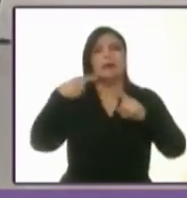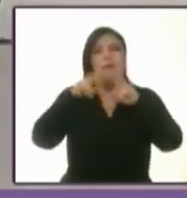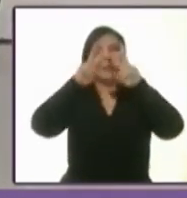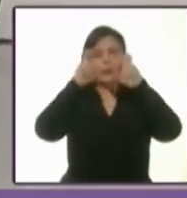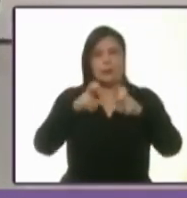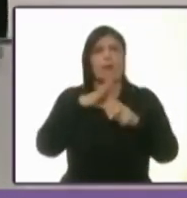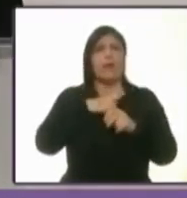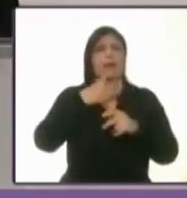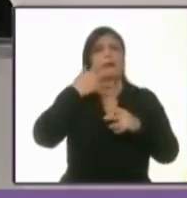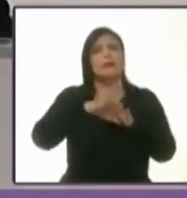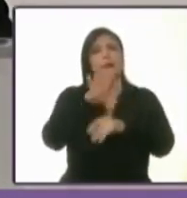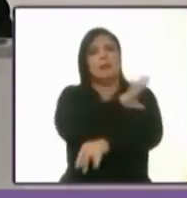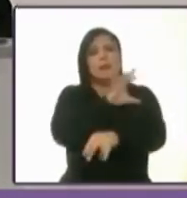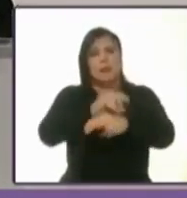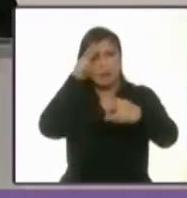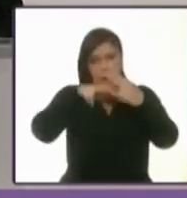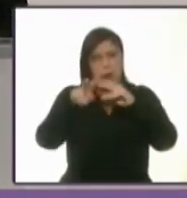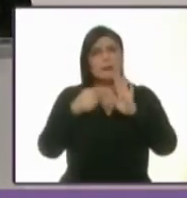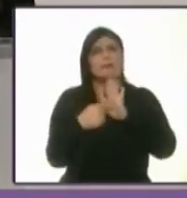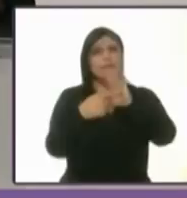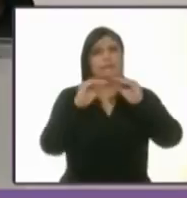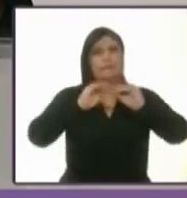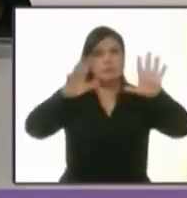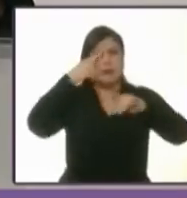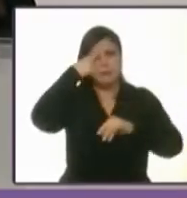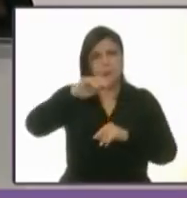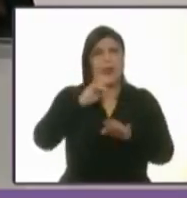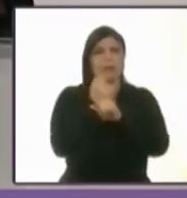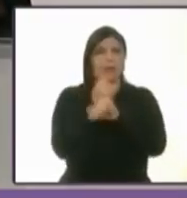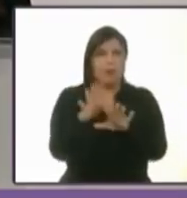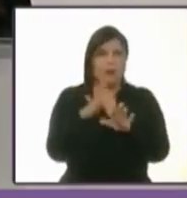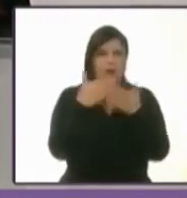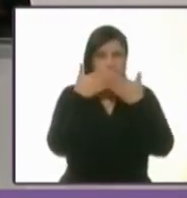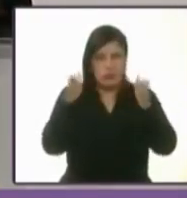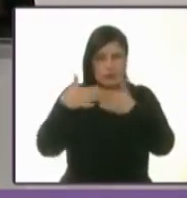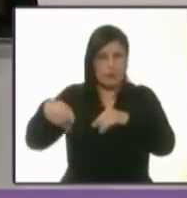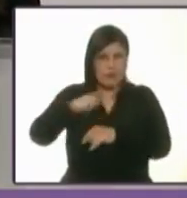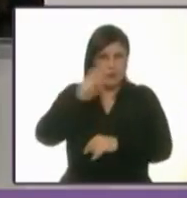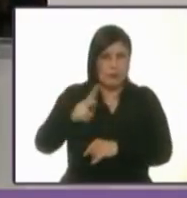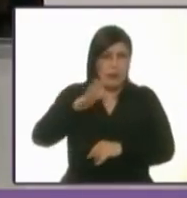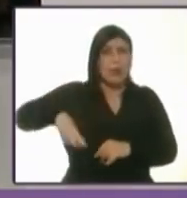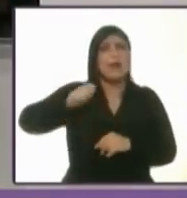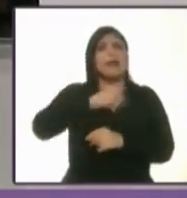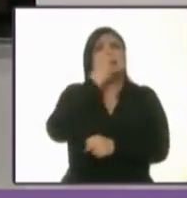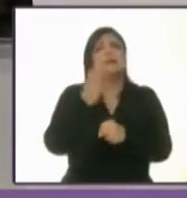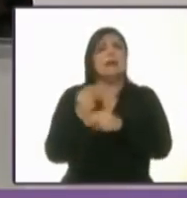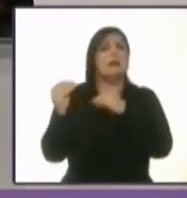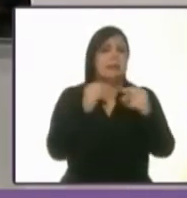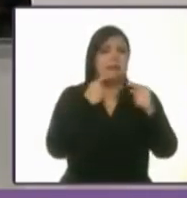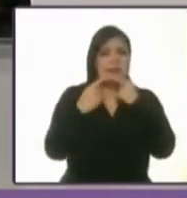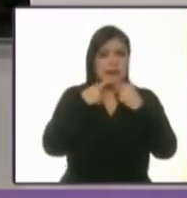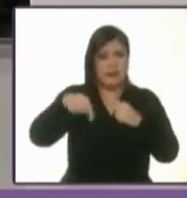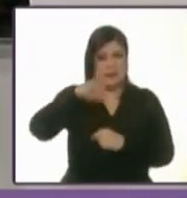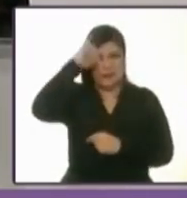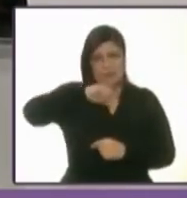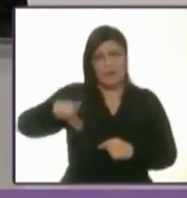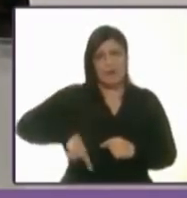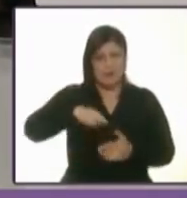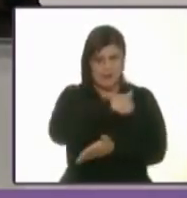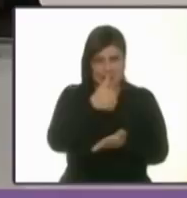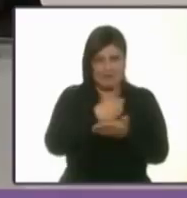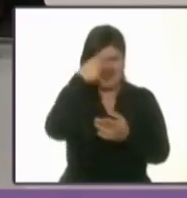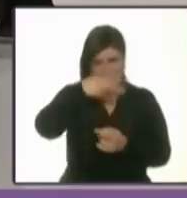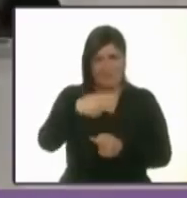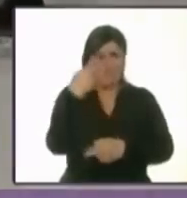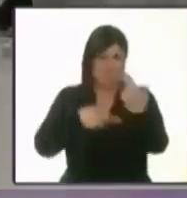tema que es transparencia y acceso a la información pública en este tercer debate por la jefatura de gobierno de la Ciudad de México.